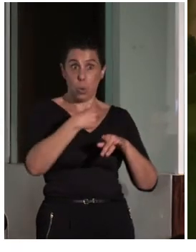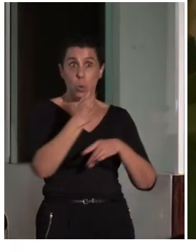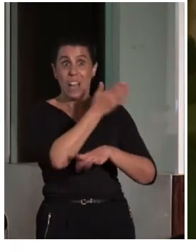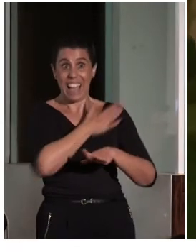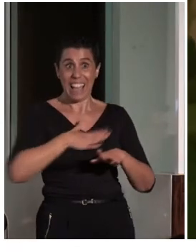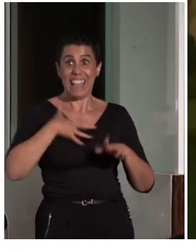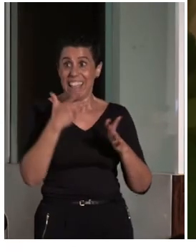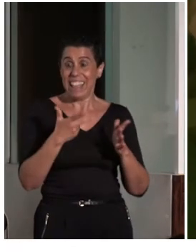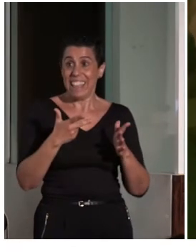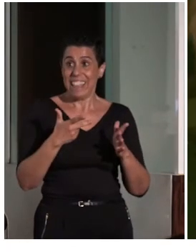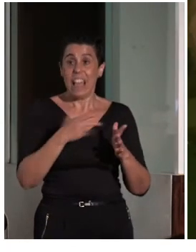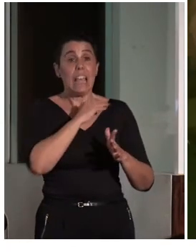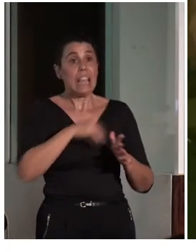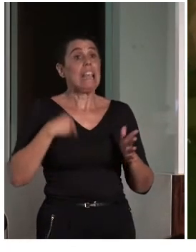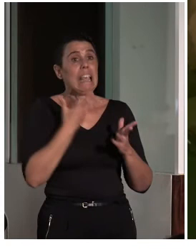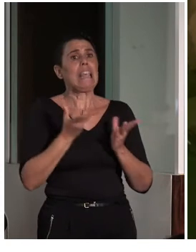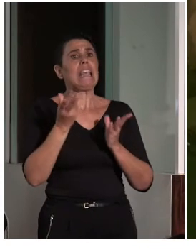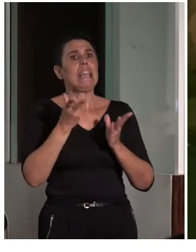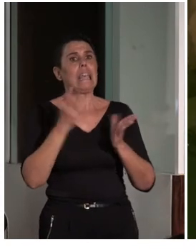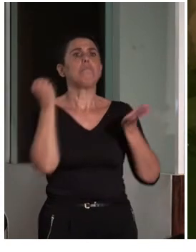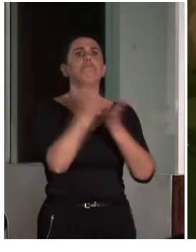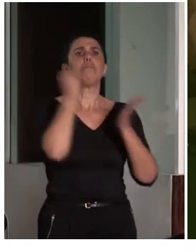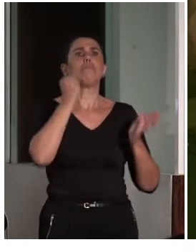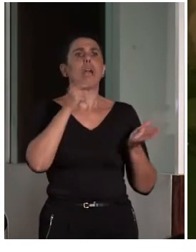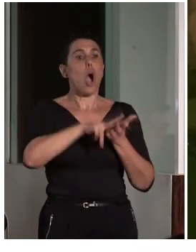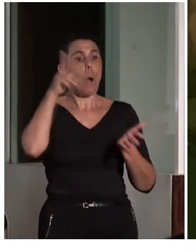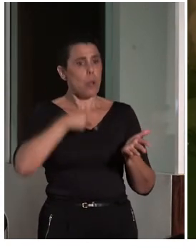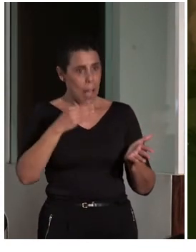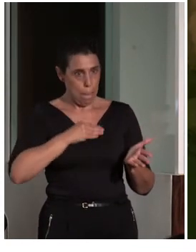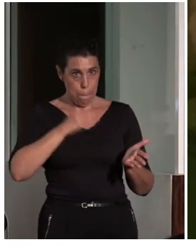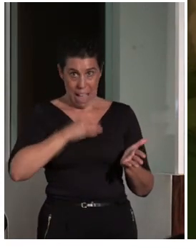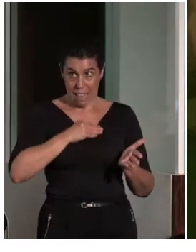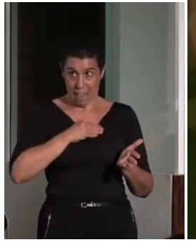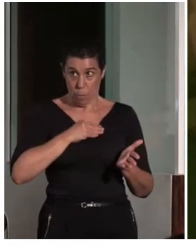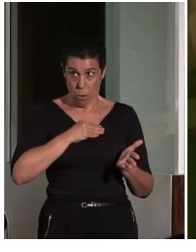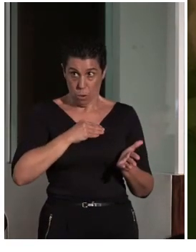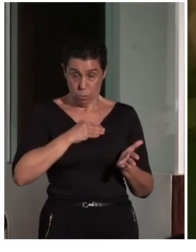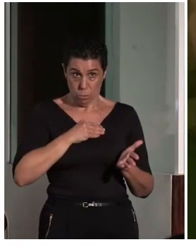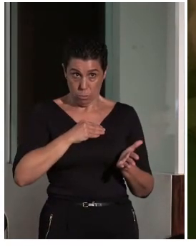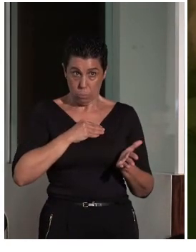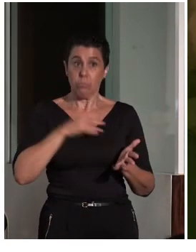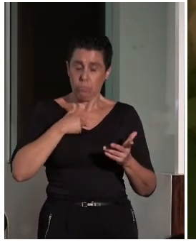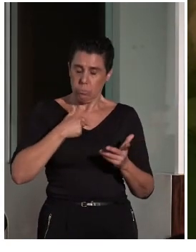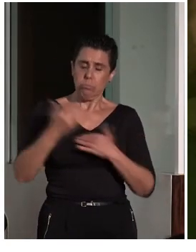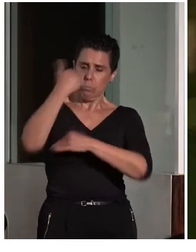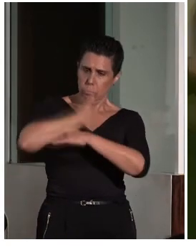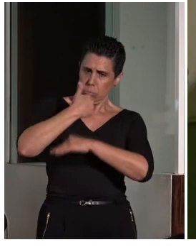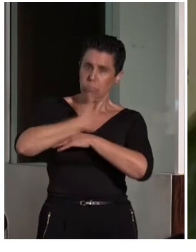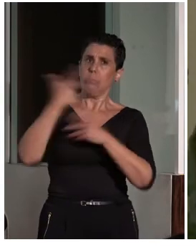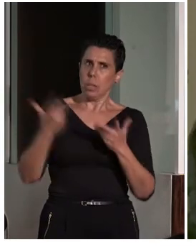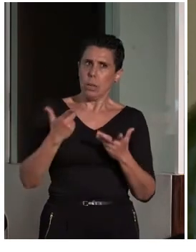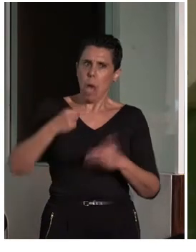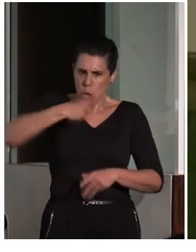manifestación representativa de patrimonio cultural inmaterial, es decir, que ellos consideran, y nos convencieron de ello, y además hicieron un expediente